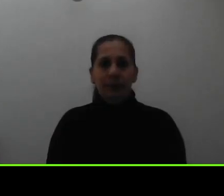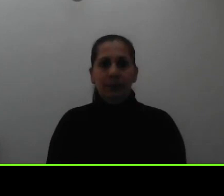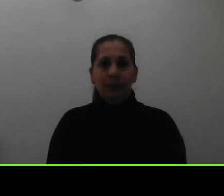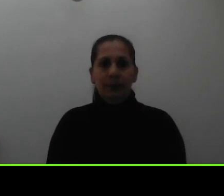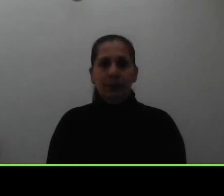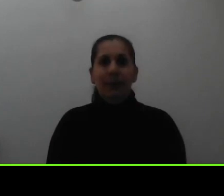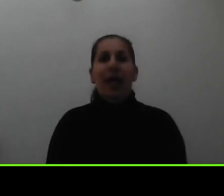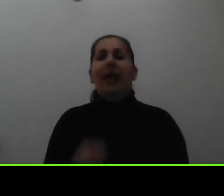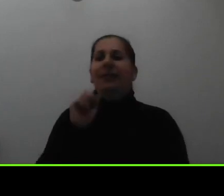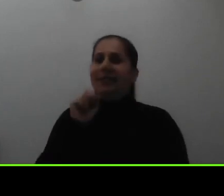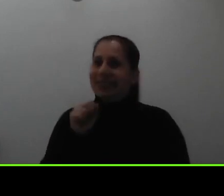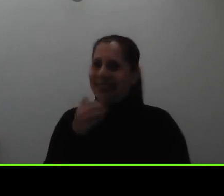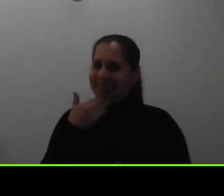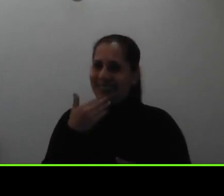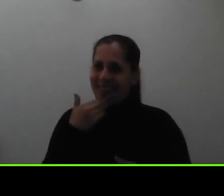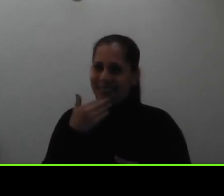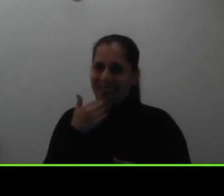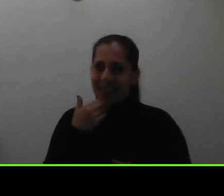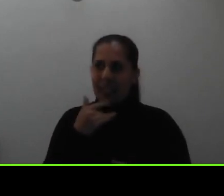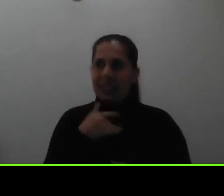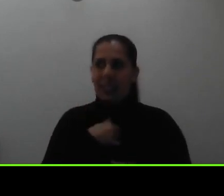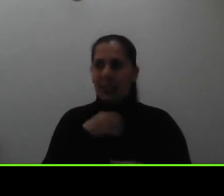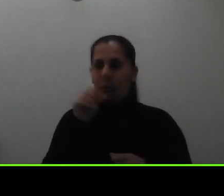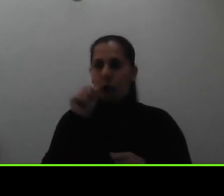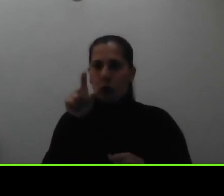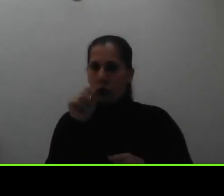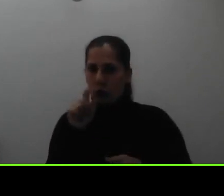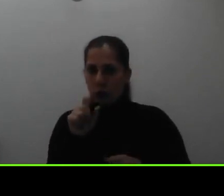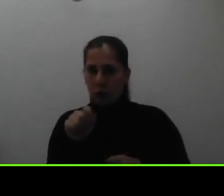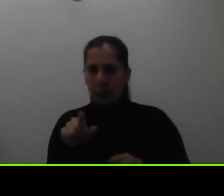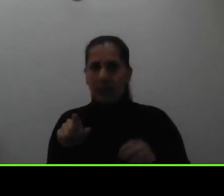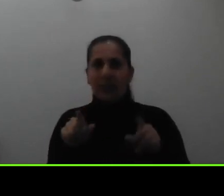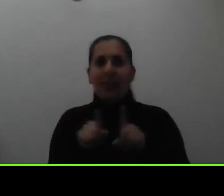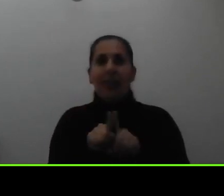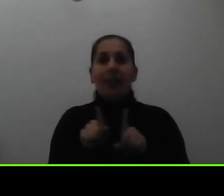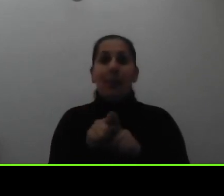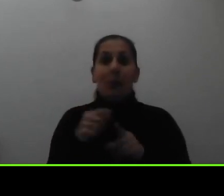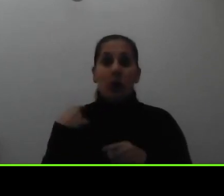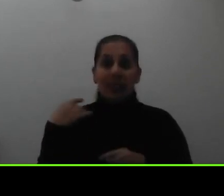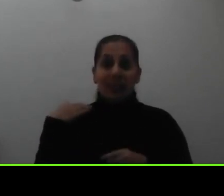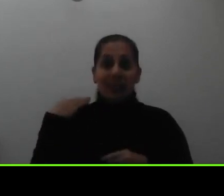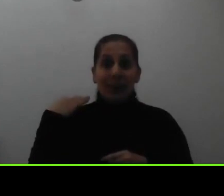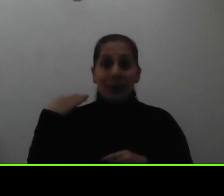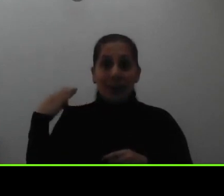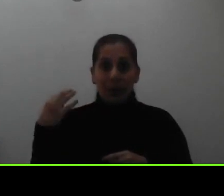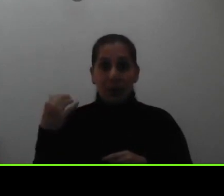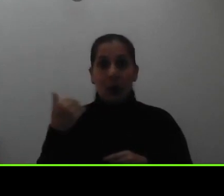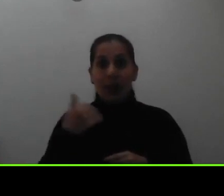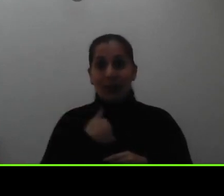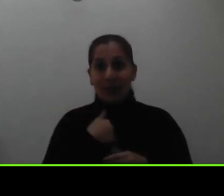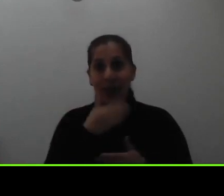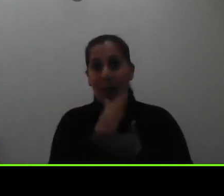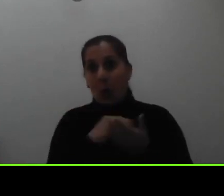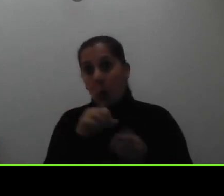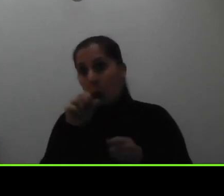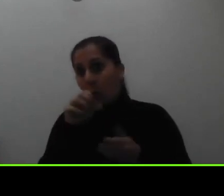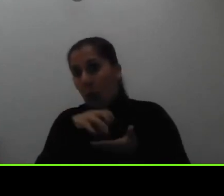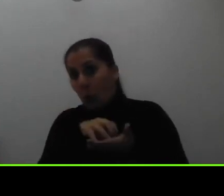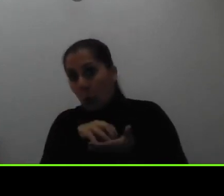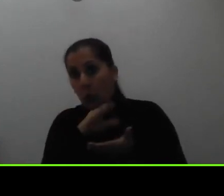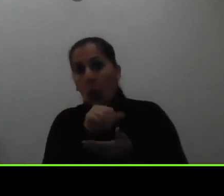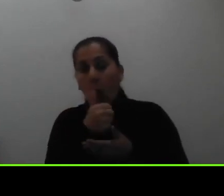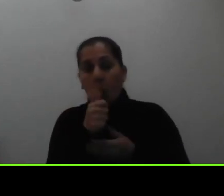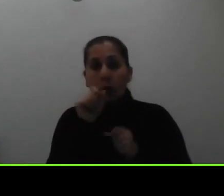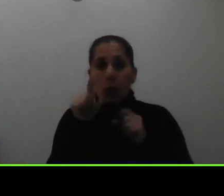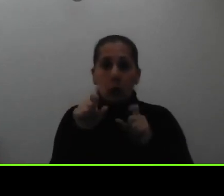Sí, muchas gracias tenemos más consultas y de hecho más bien les invito a que si tienen alguna duda más alguna consulta